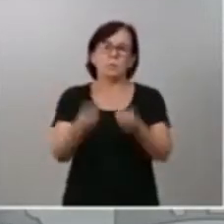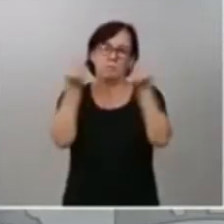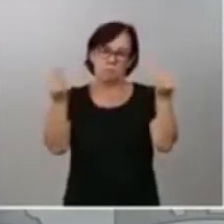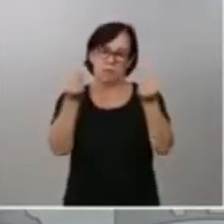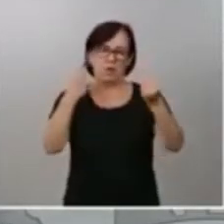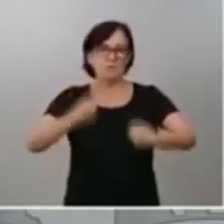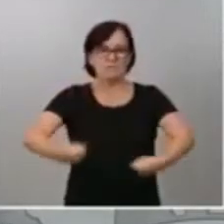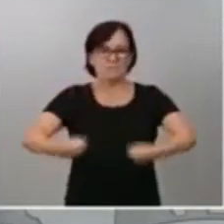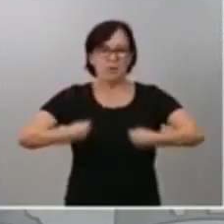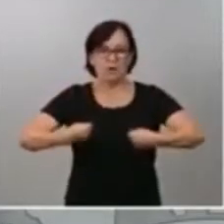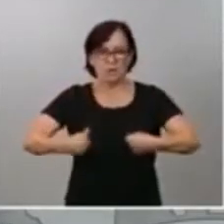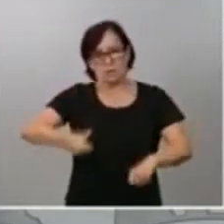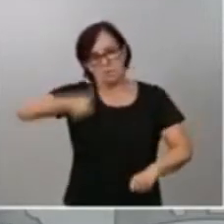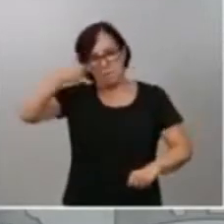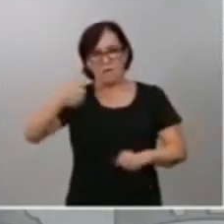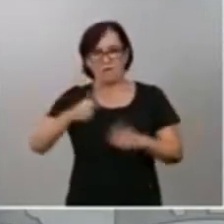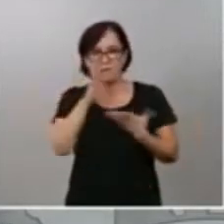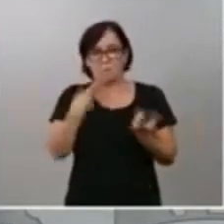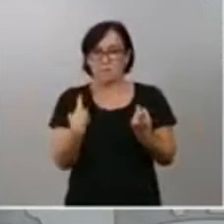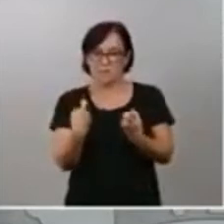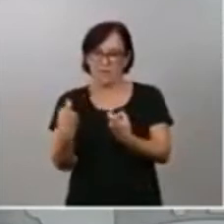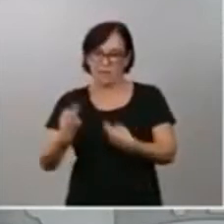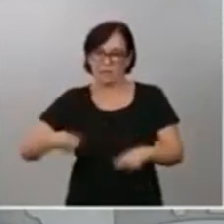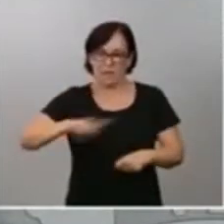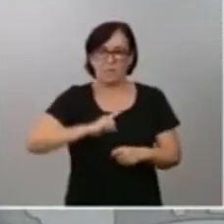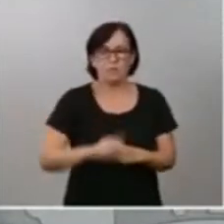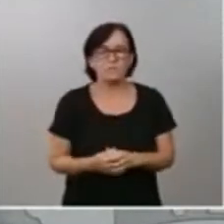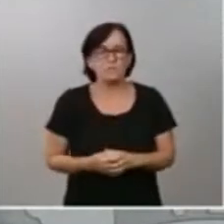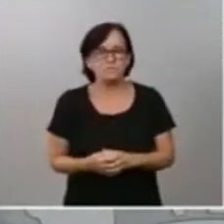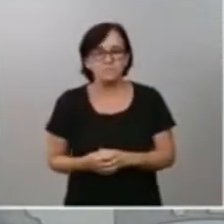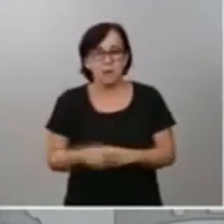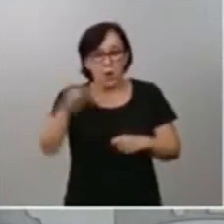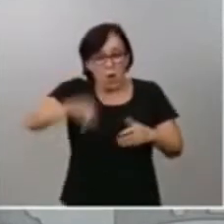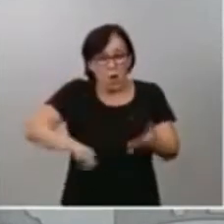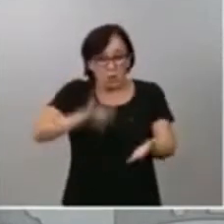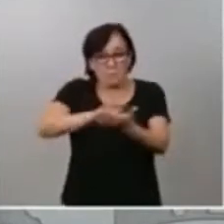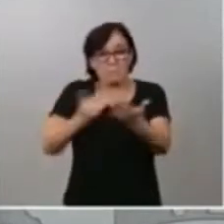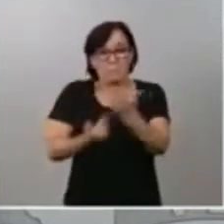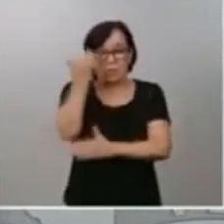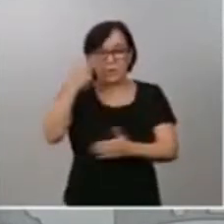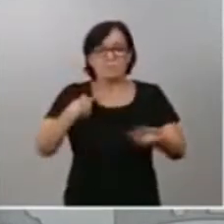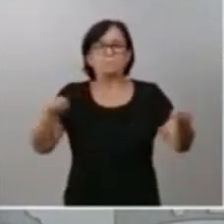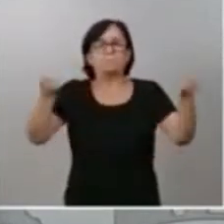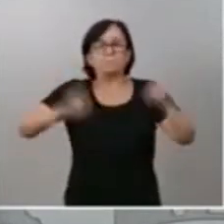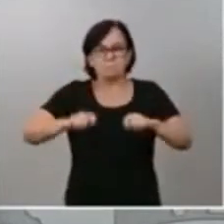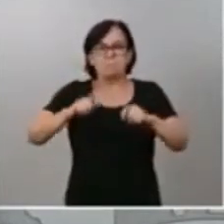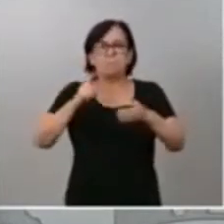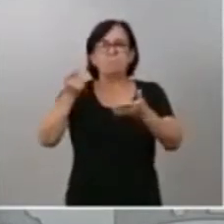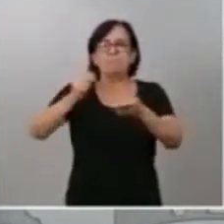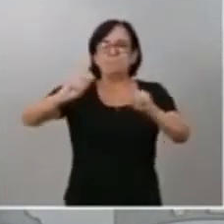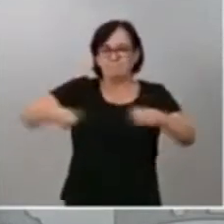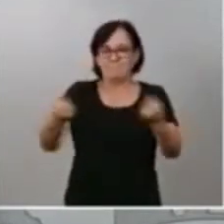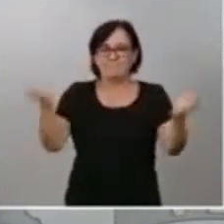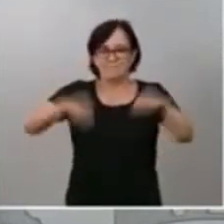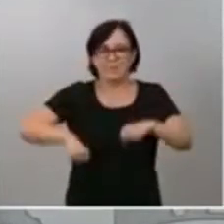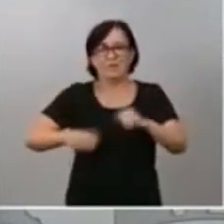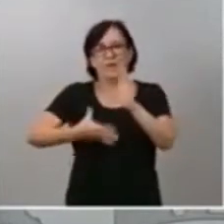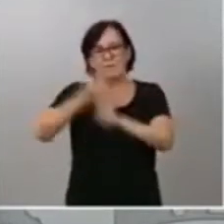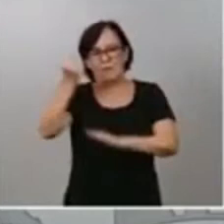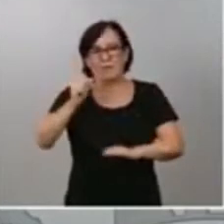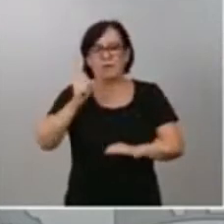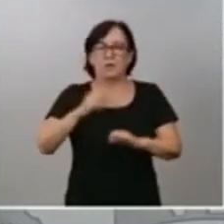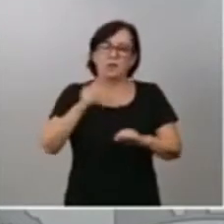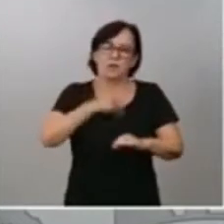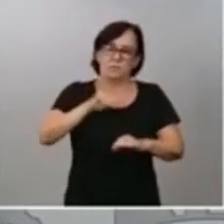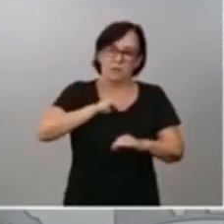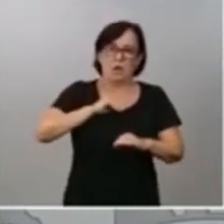que tanto necesitamos. Esta misma mañana también hemos cerrado un acuerdo con la Federación Española de Municipios y Provincias que va a